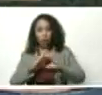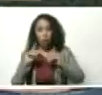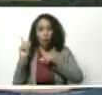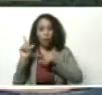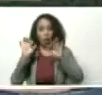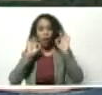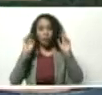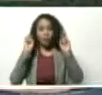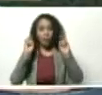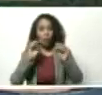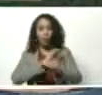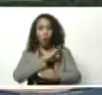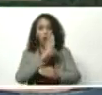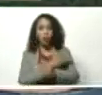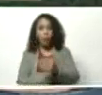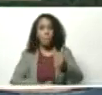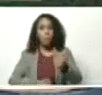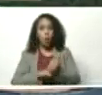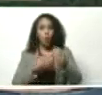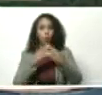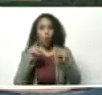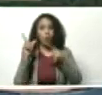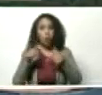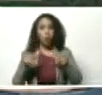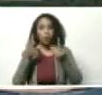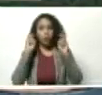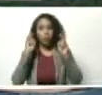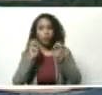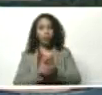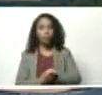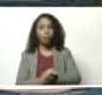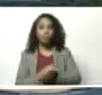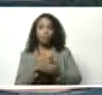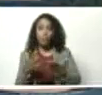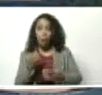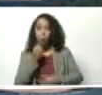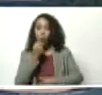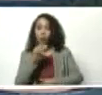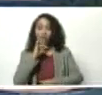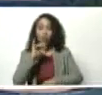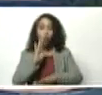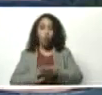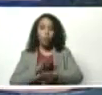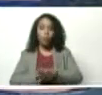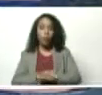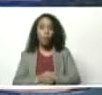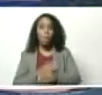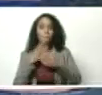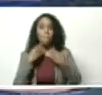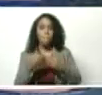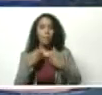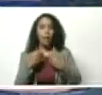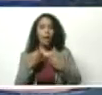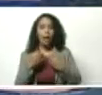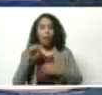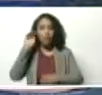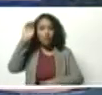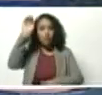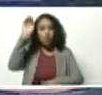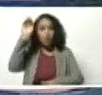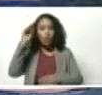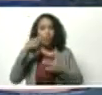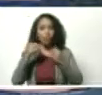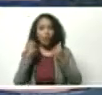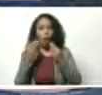escenarios, fortaleciendo todos estos escenarios. Así que, buenas noticias para el futuro de la